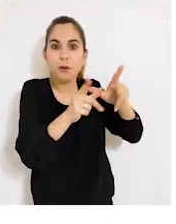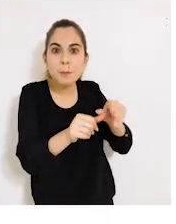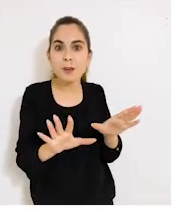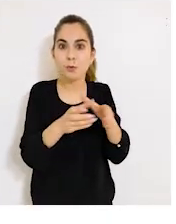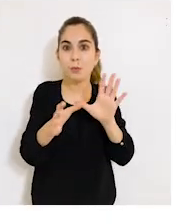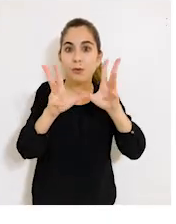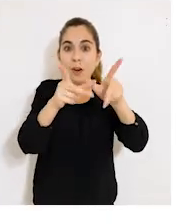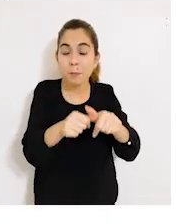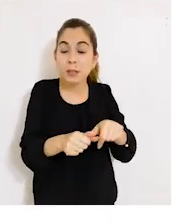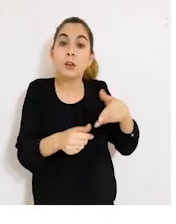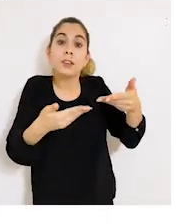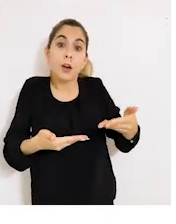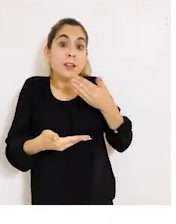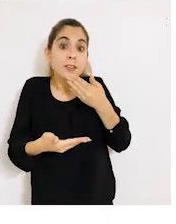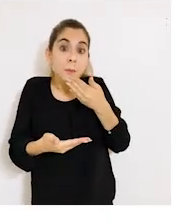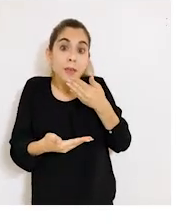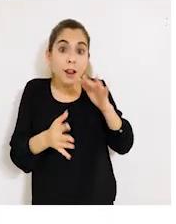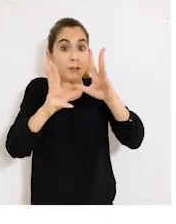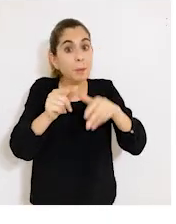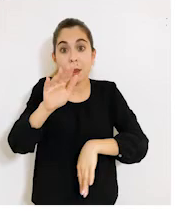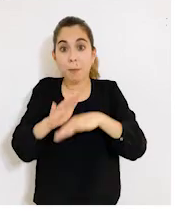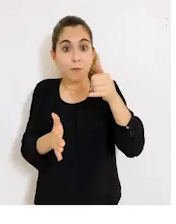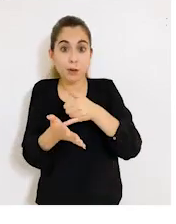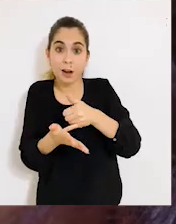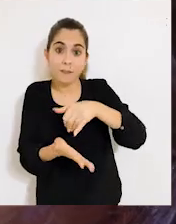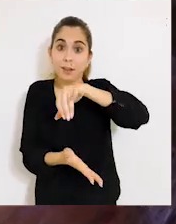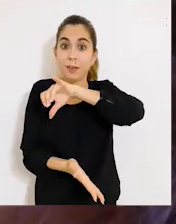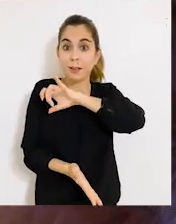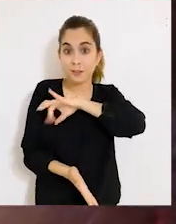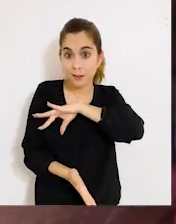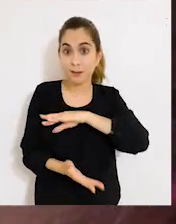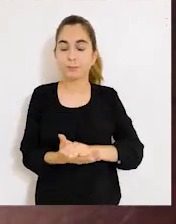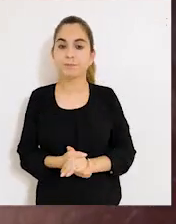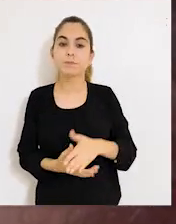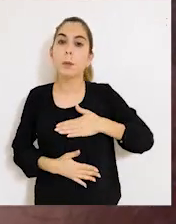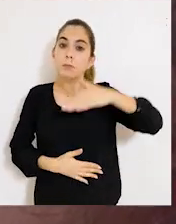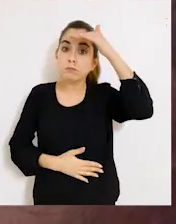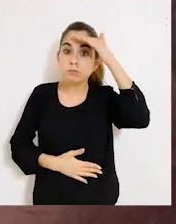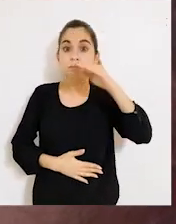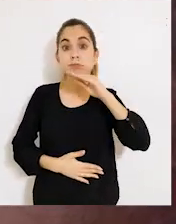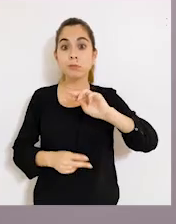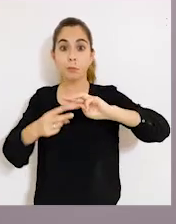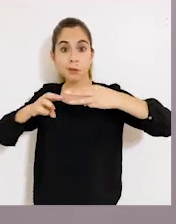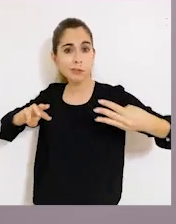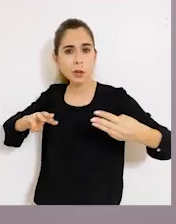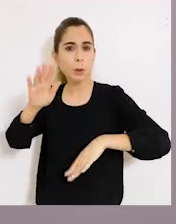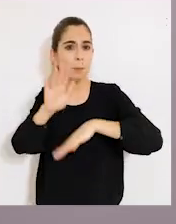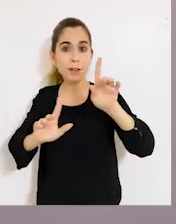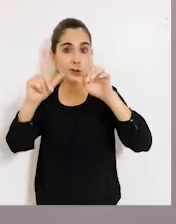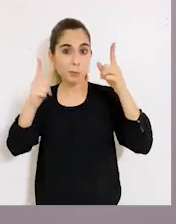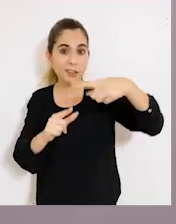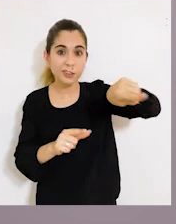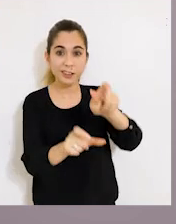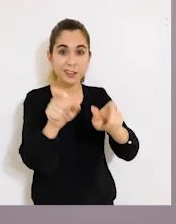familiar y en este caso a las familias más vulnerables de nuestro país. En mi experiencia utilizando esta metodología lo que más me ha sorprendido